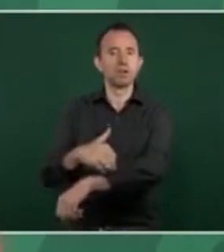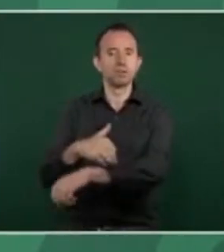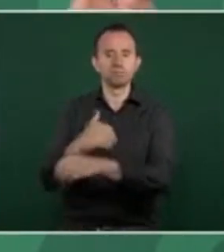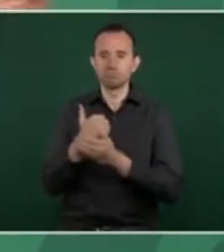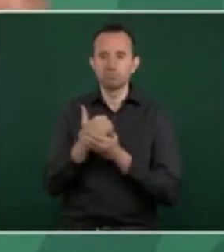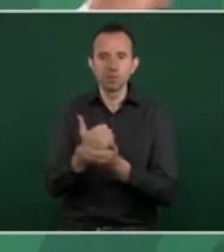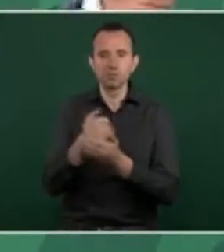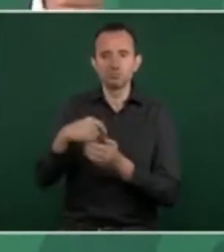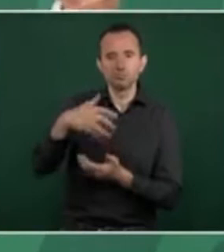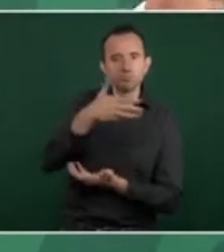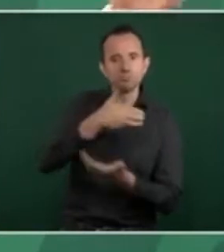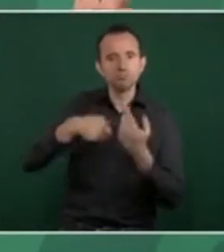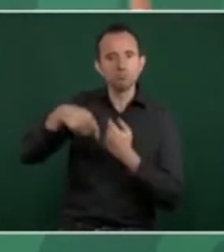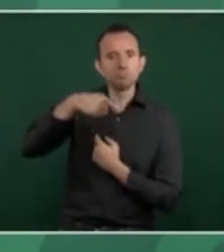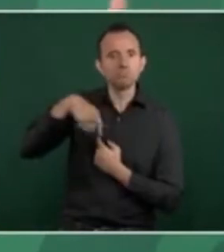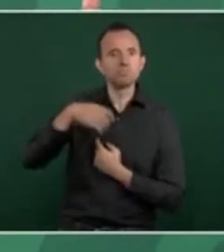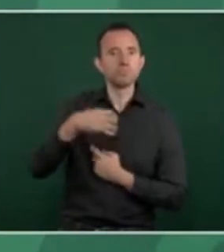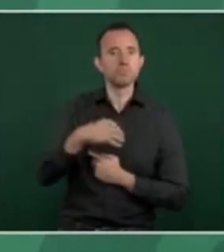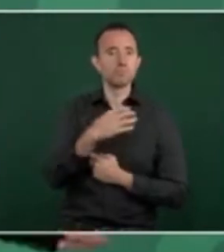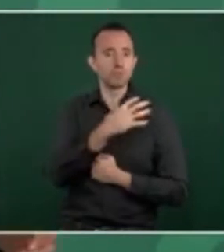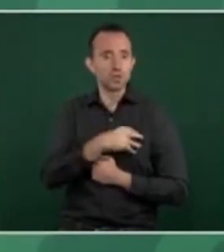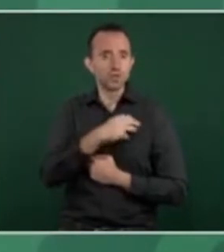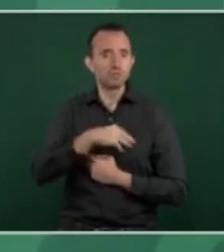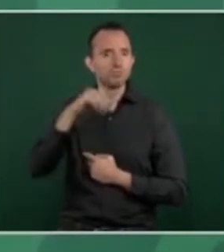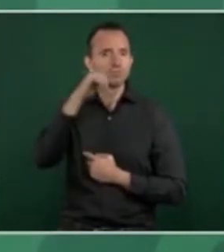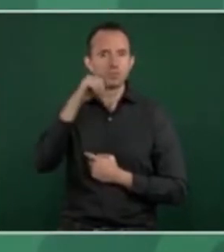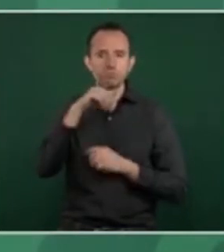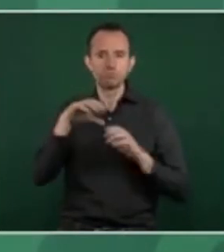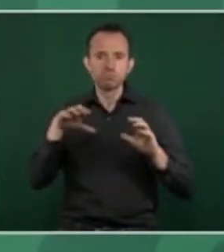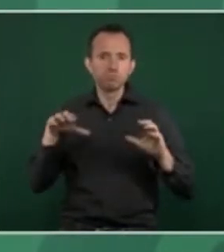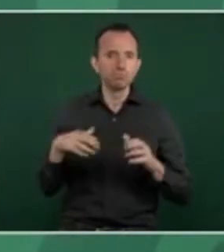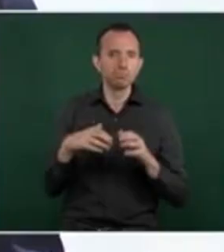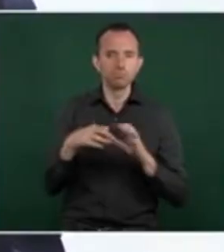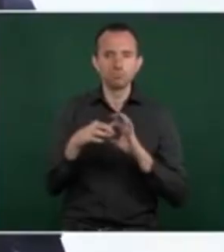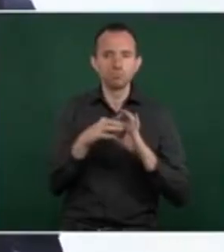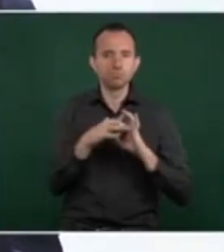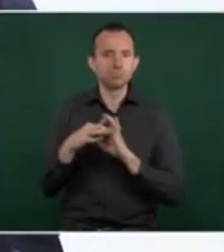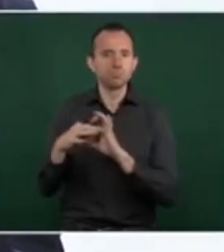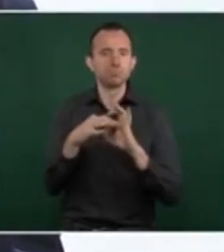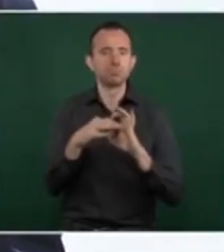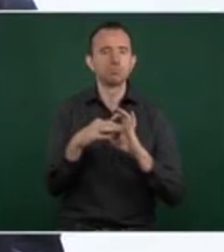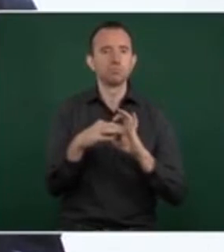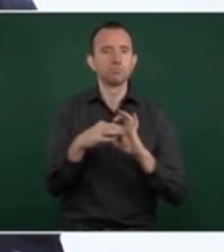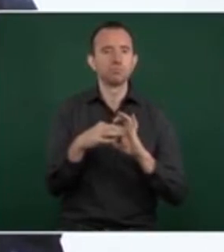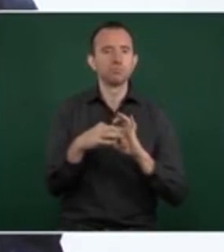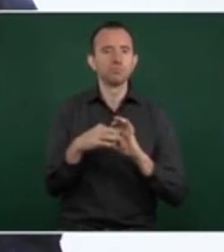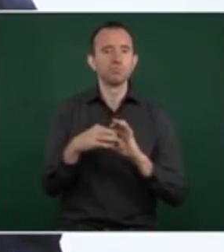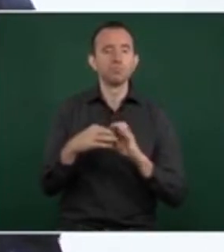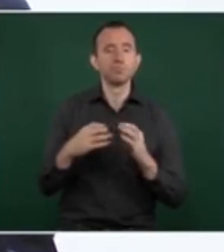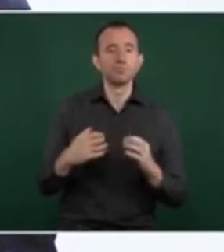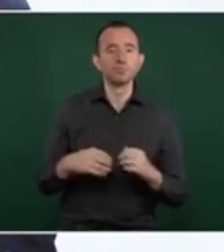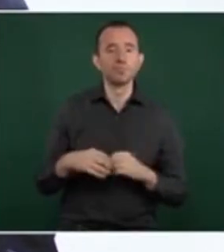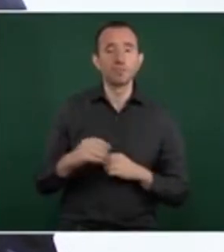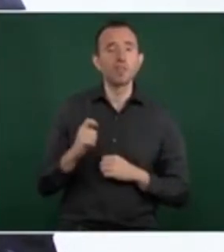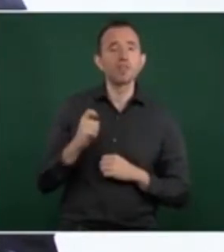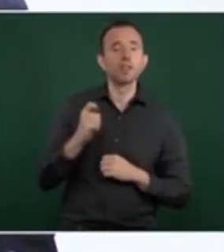Nuestros hijos siempre están con nosotros. No es de que ya eres adolescente y